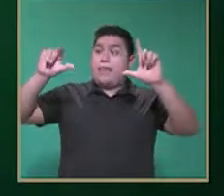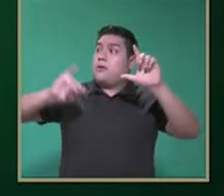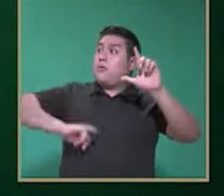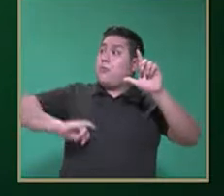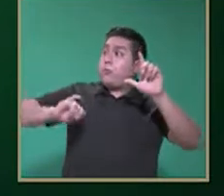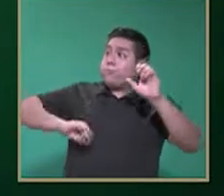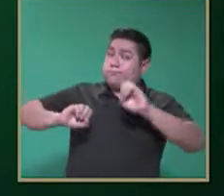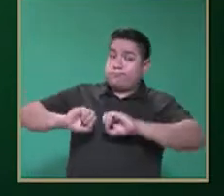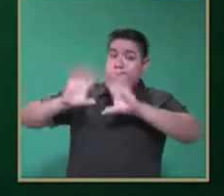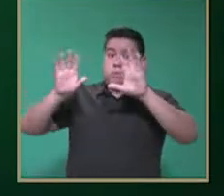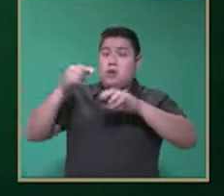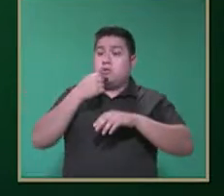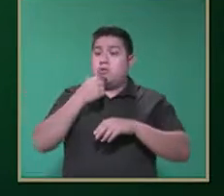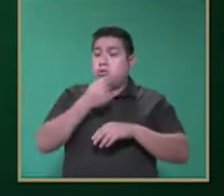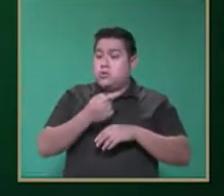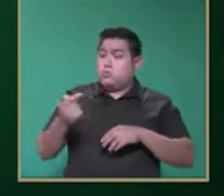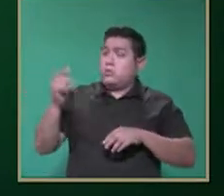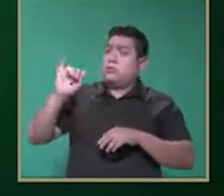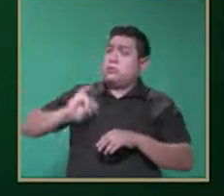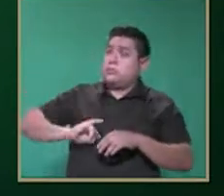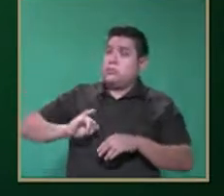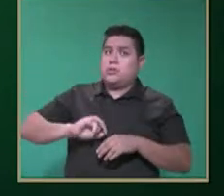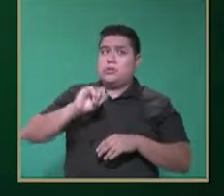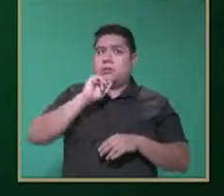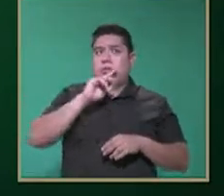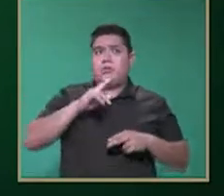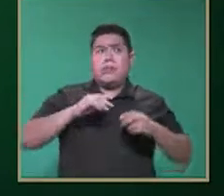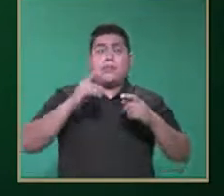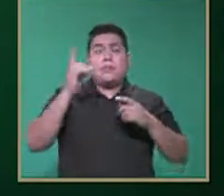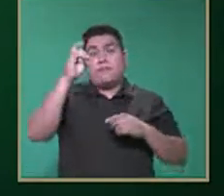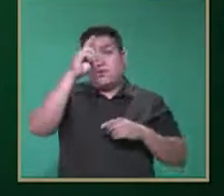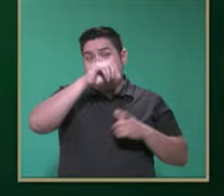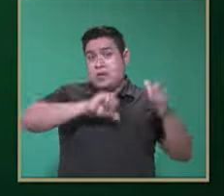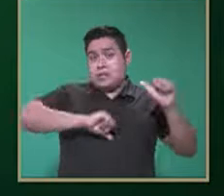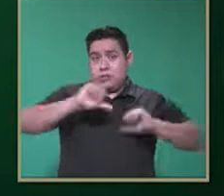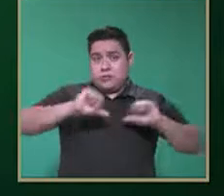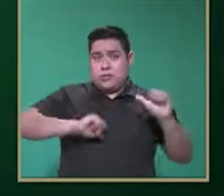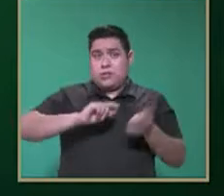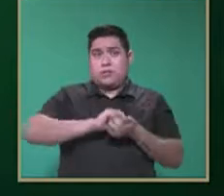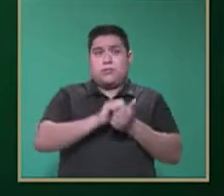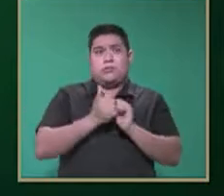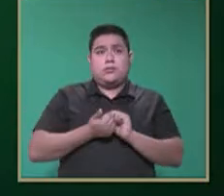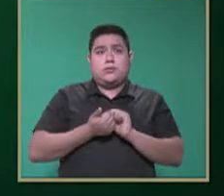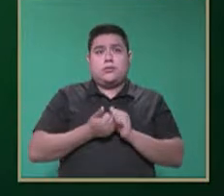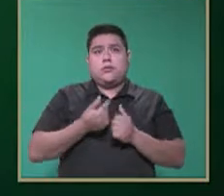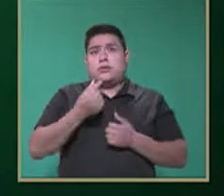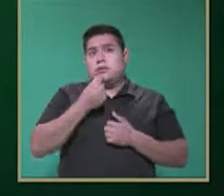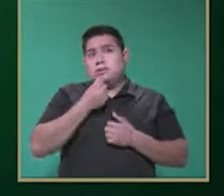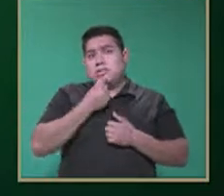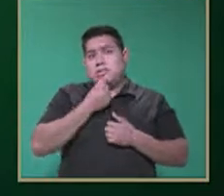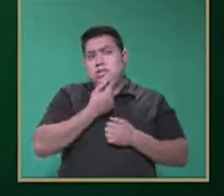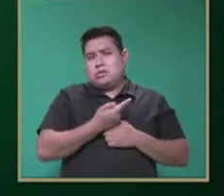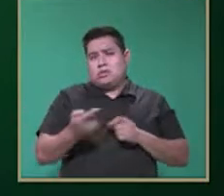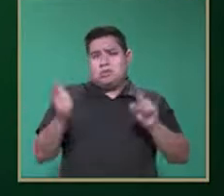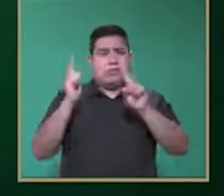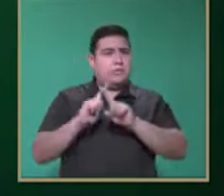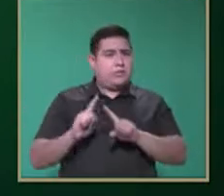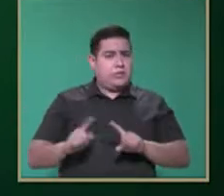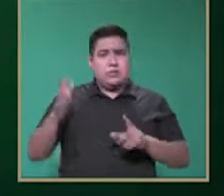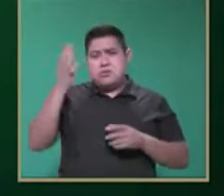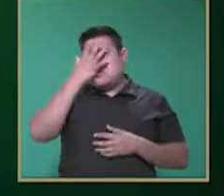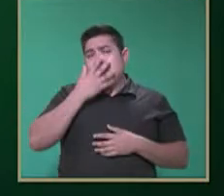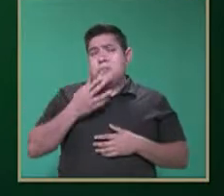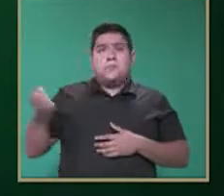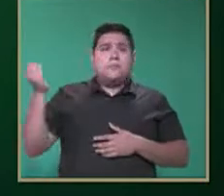diamativas para ellos. Adecuar el nivel de dificultad. Cada uno de nuestros niños tienen diferentes habilidades, por